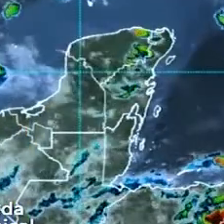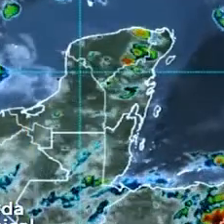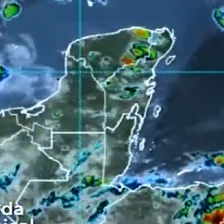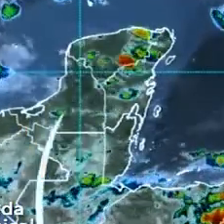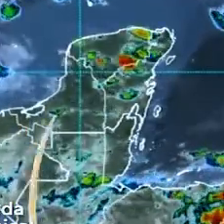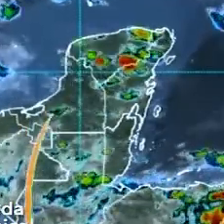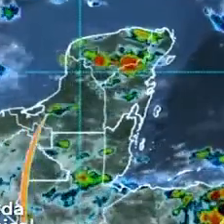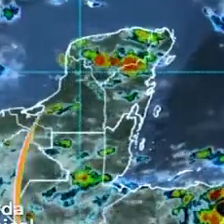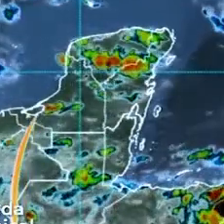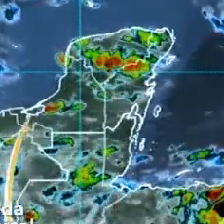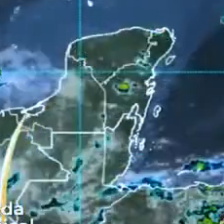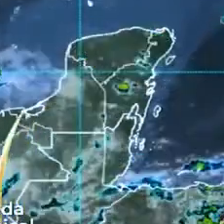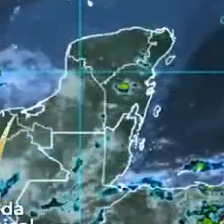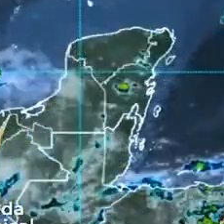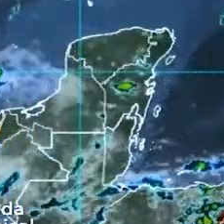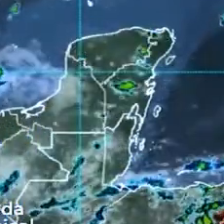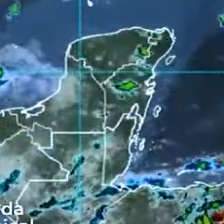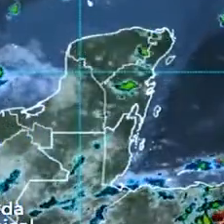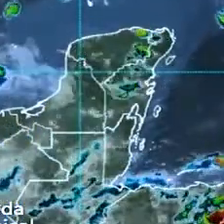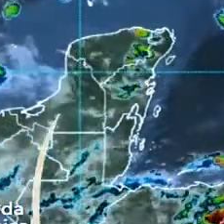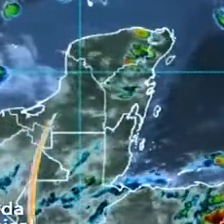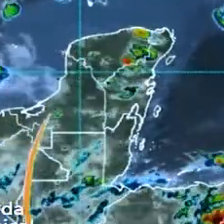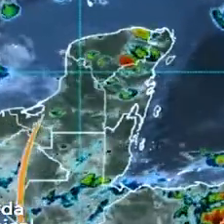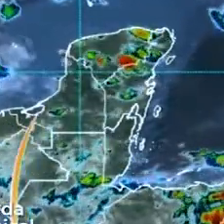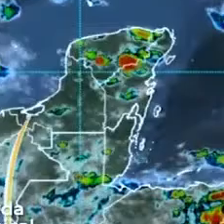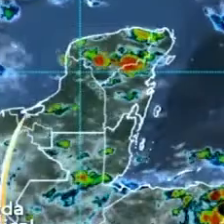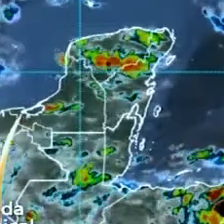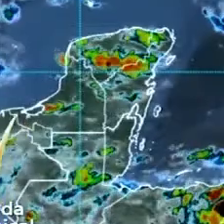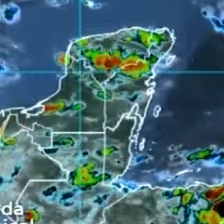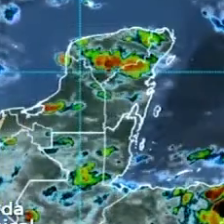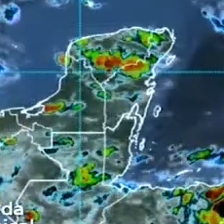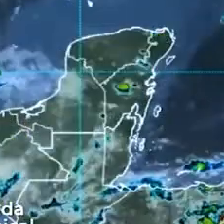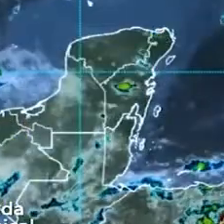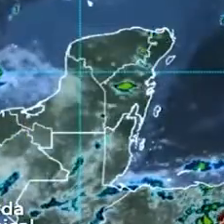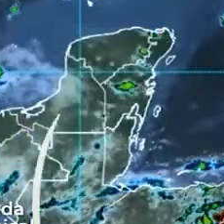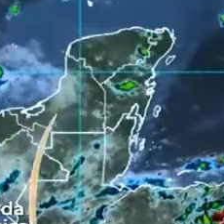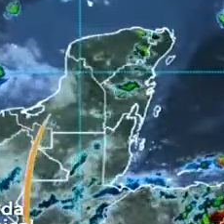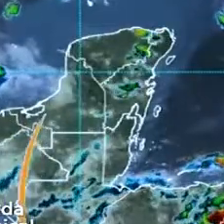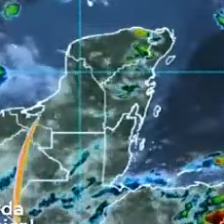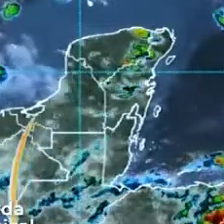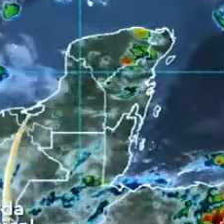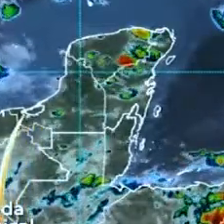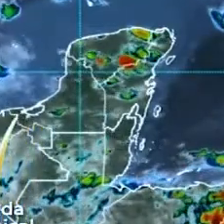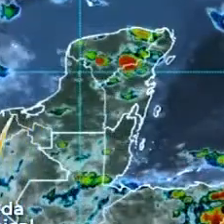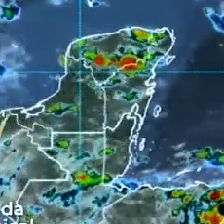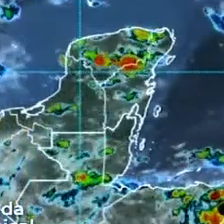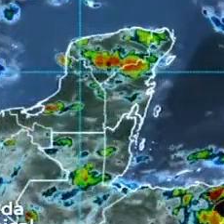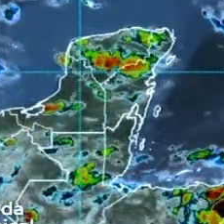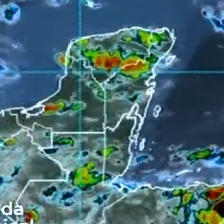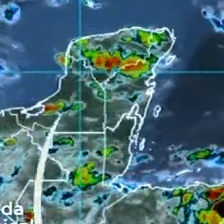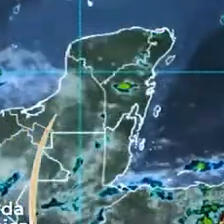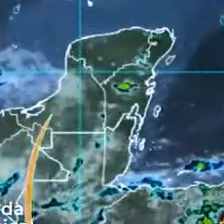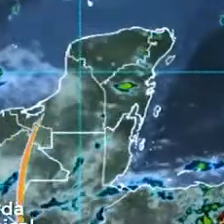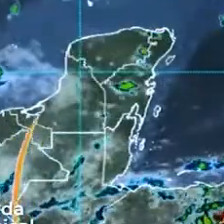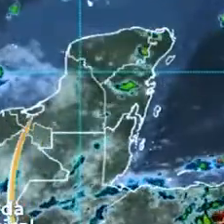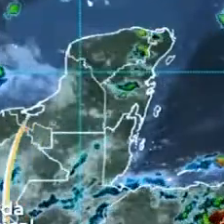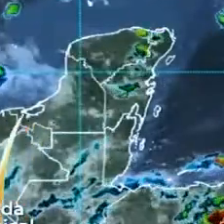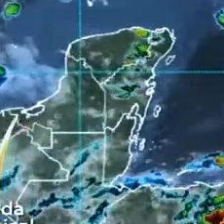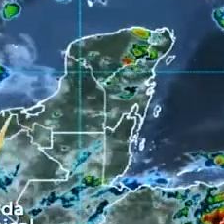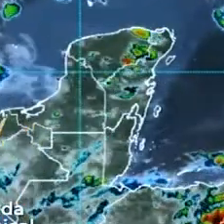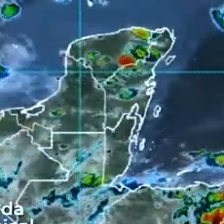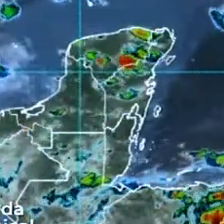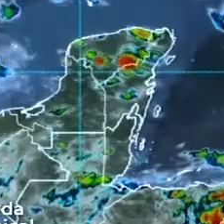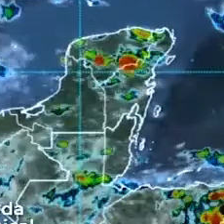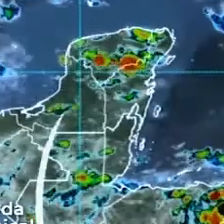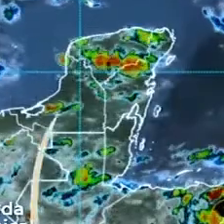Oaxaca, entre muy fuerte a intensa. Imagínense, es una acumulación muchísima de agua en esta región. Habrá algunas fuertes